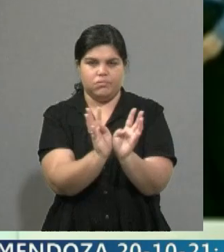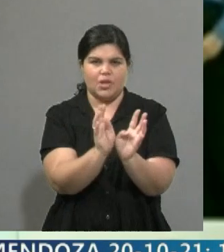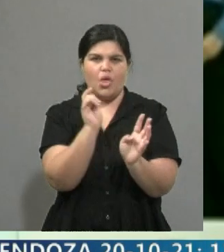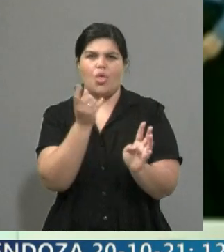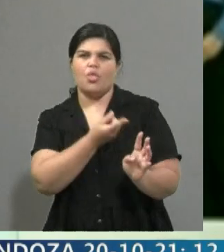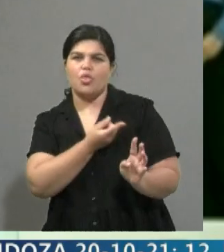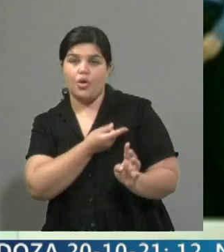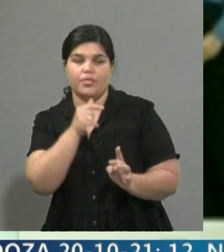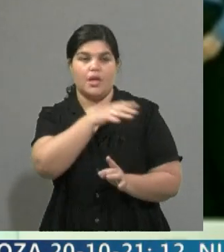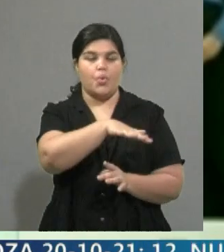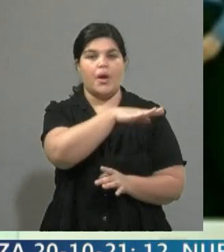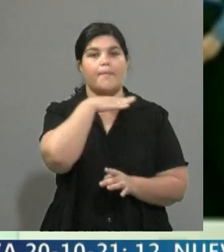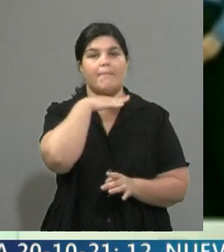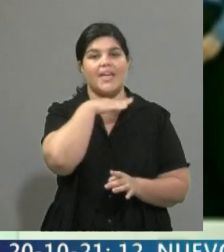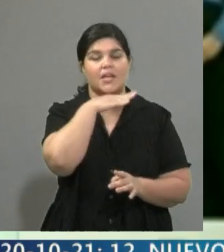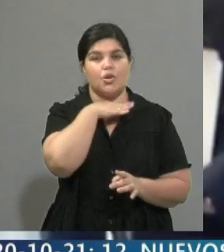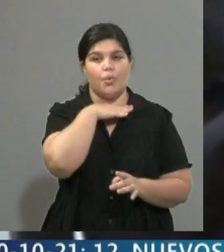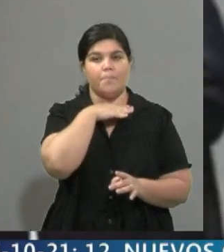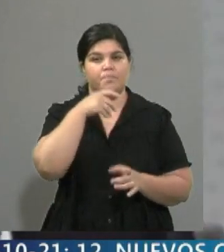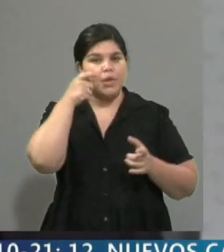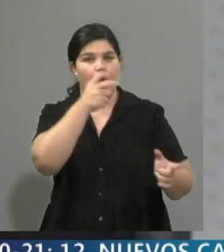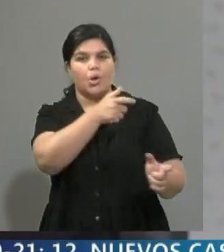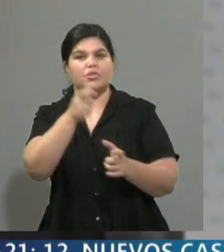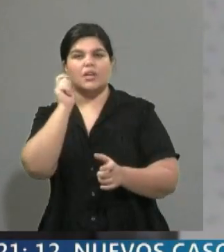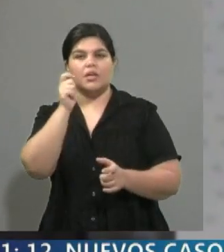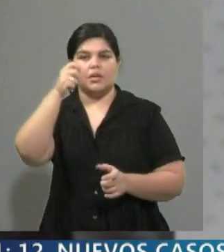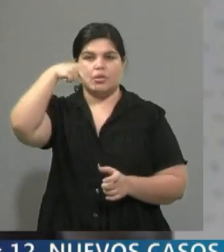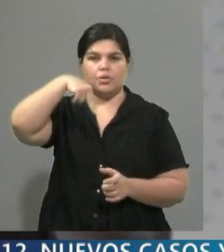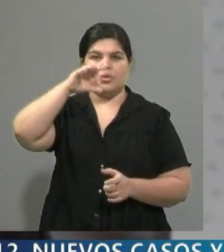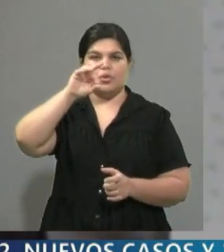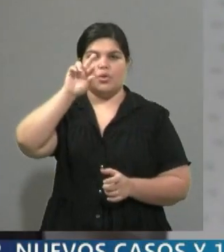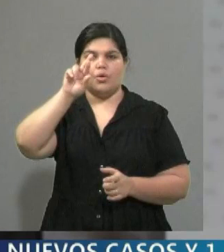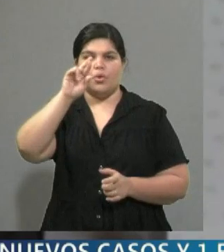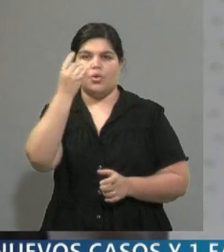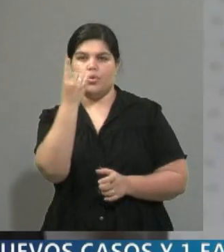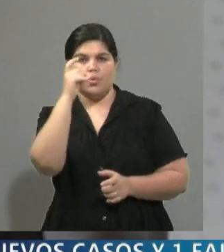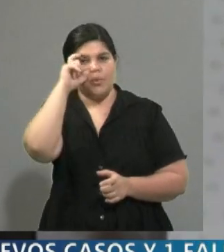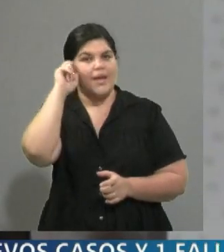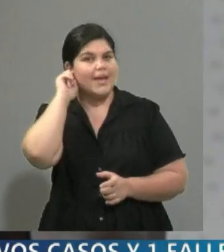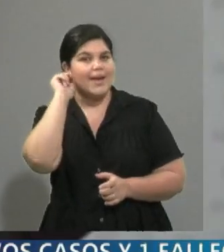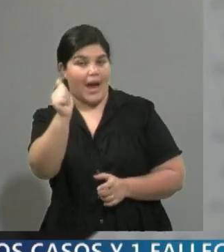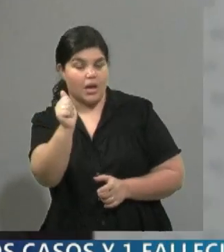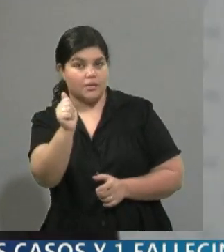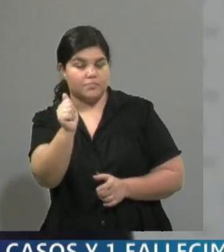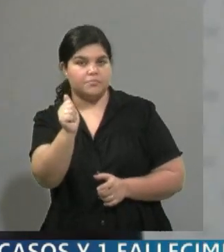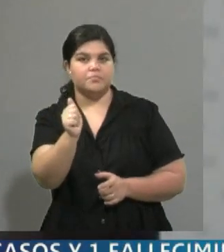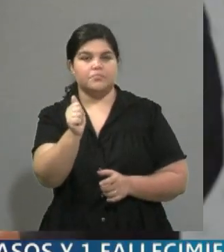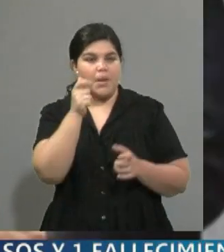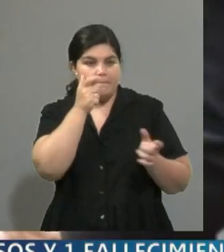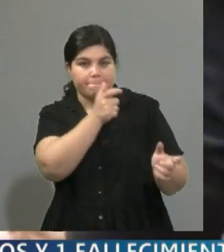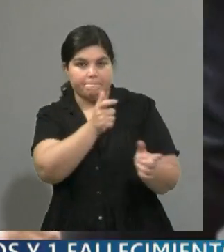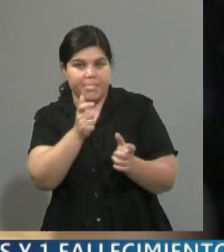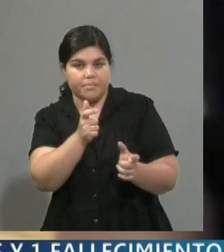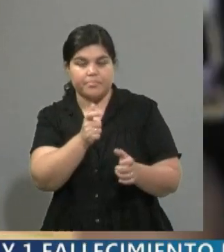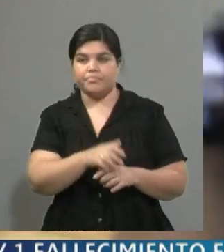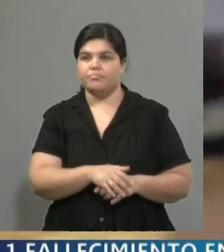el Reino de Noruega. Las negociaciones se vieron suspendidas por la extradición de Alex Saab.